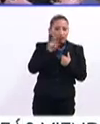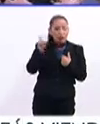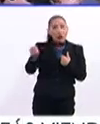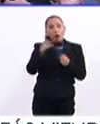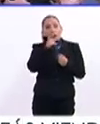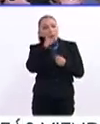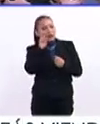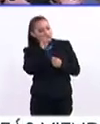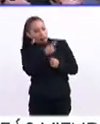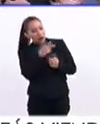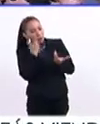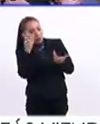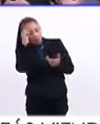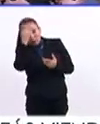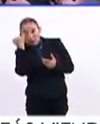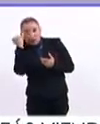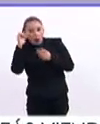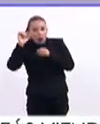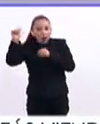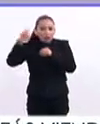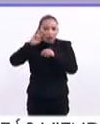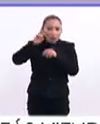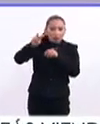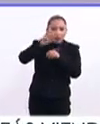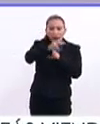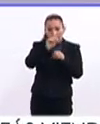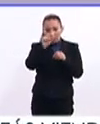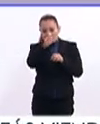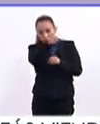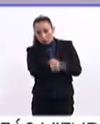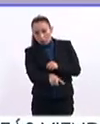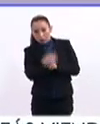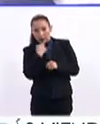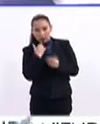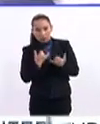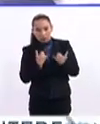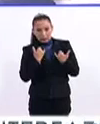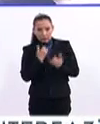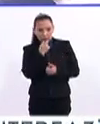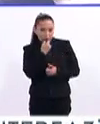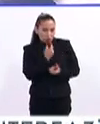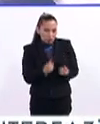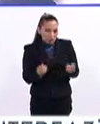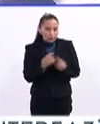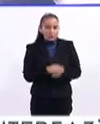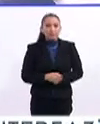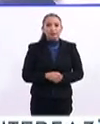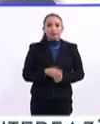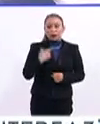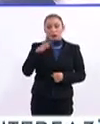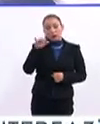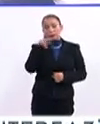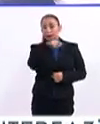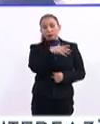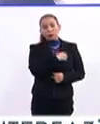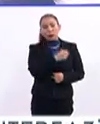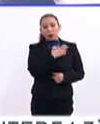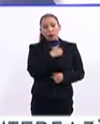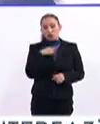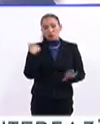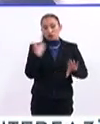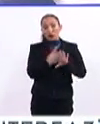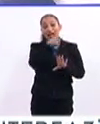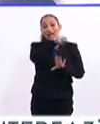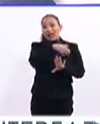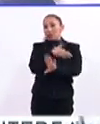que los padres no están viendo hechos, o sea, del mismo comportamiento de los jóvenes. Así es, ¿no? A lo mejor, ¿sabes qué? Su hijo no es el agredido,